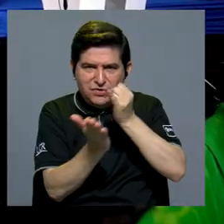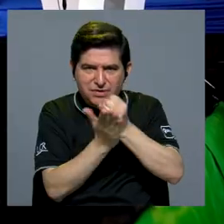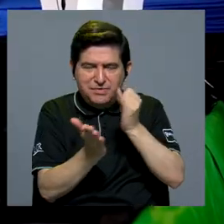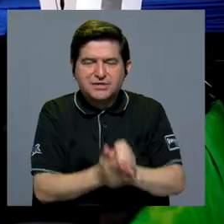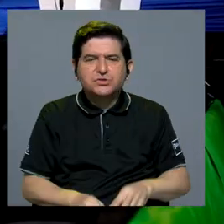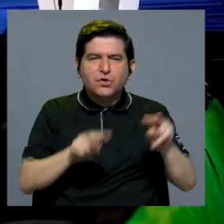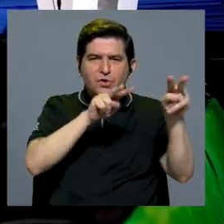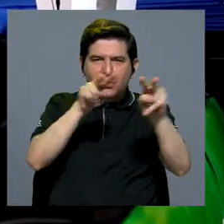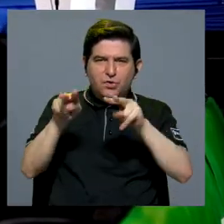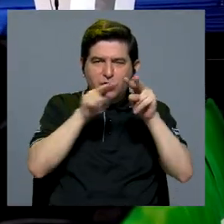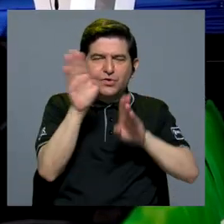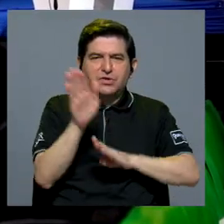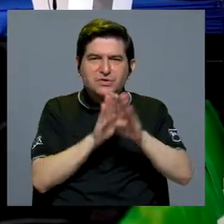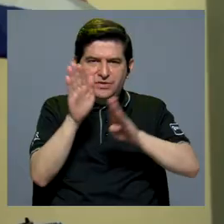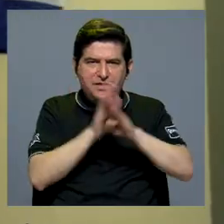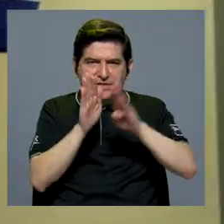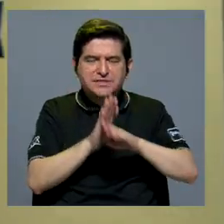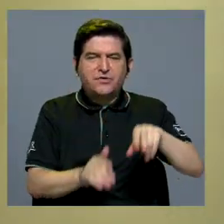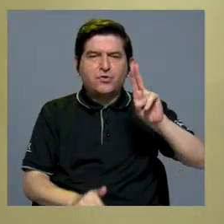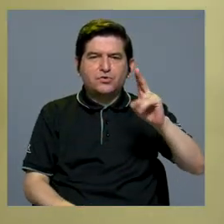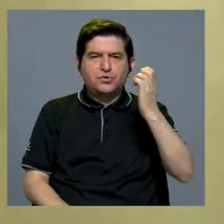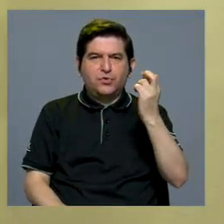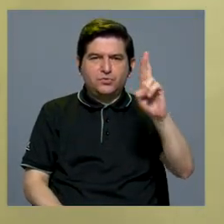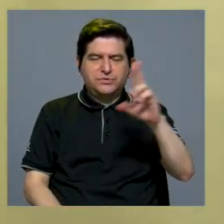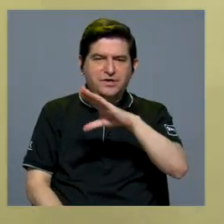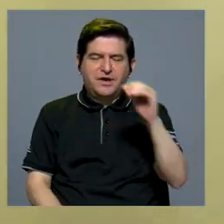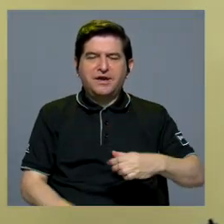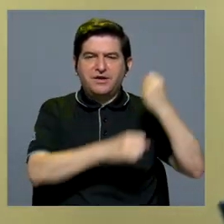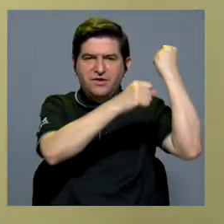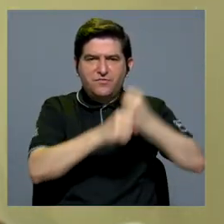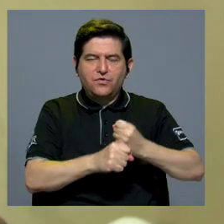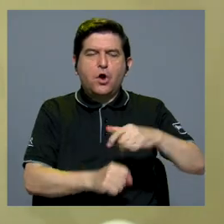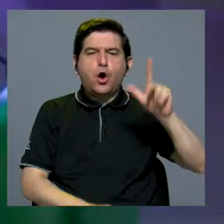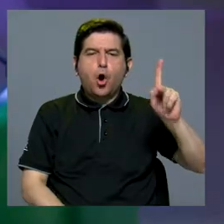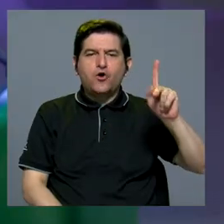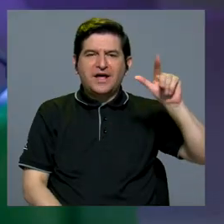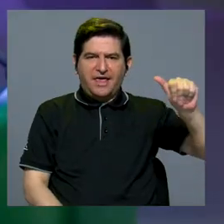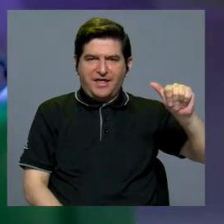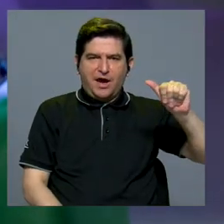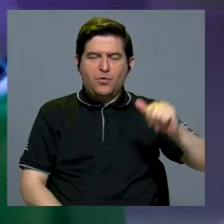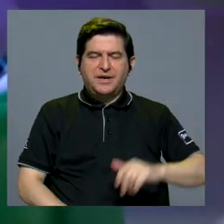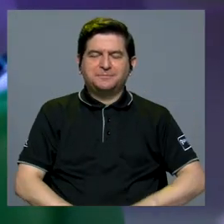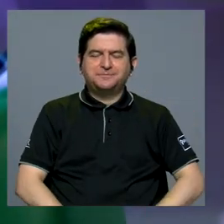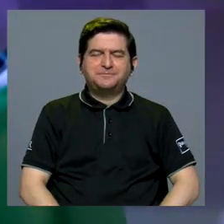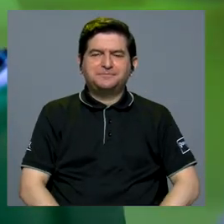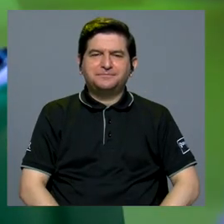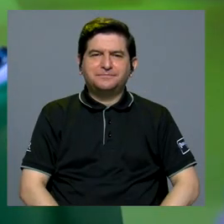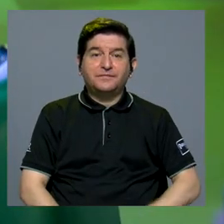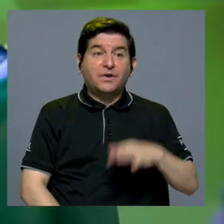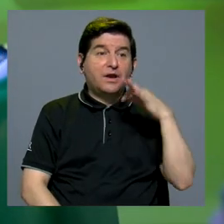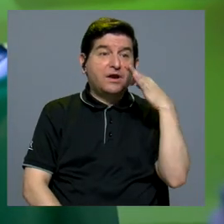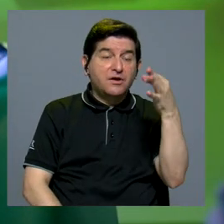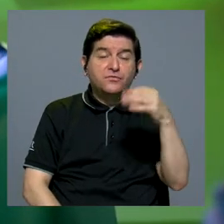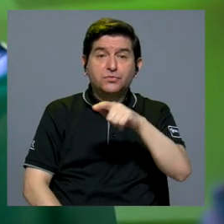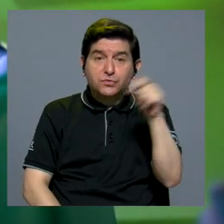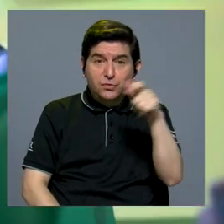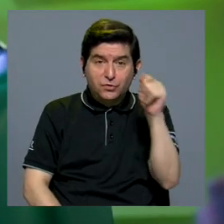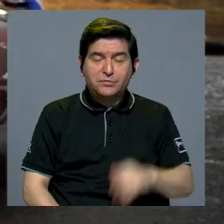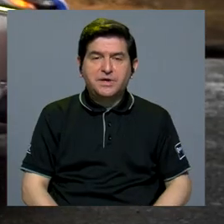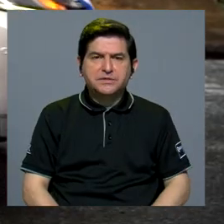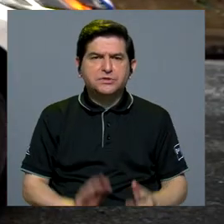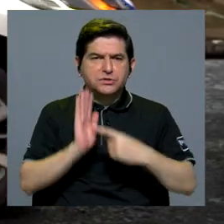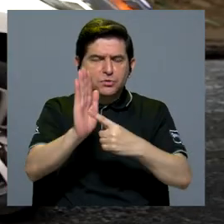auspiciado por el Centro de Investigación Observatorio del Desarrollo de la UCR y la Fundación Konrad Adenauer.